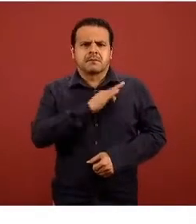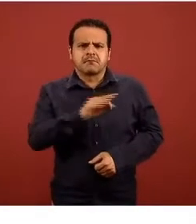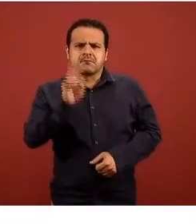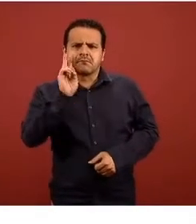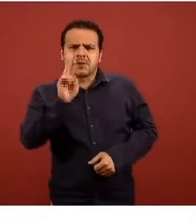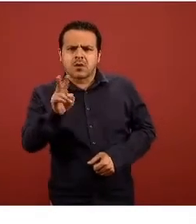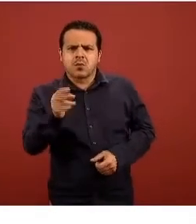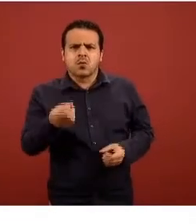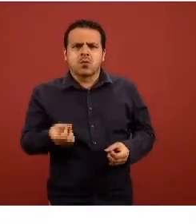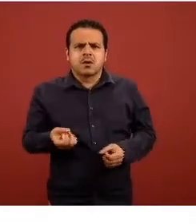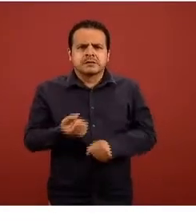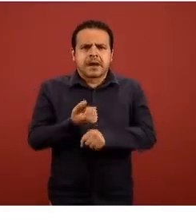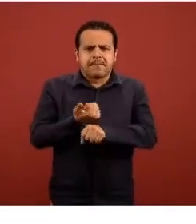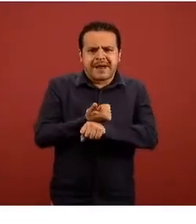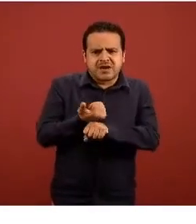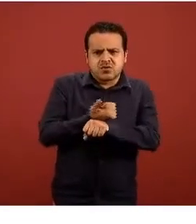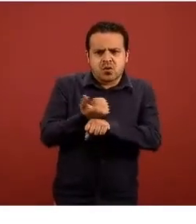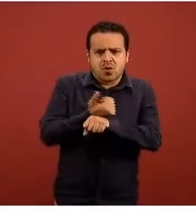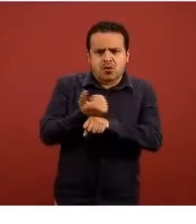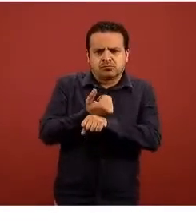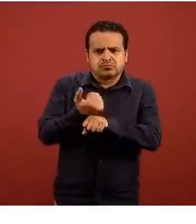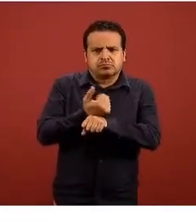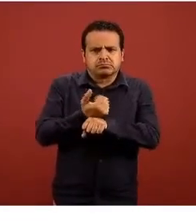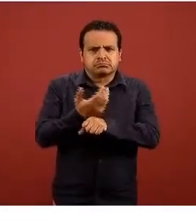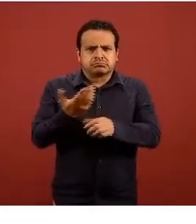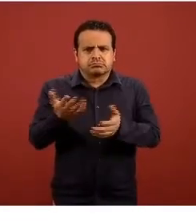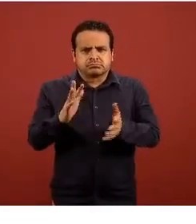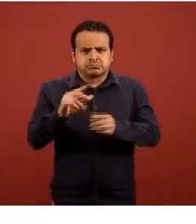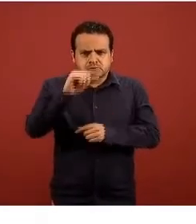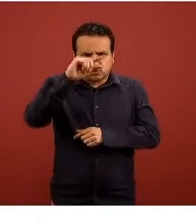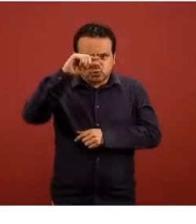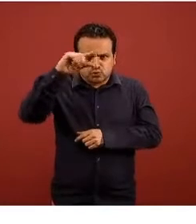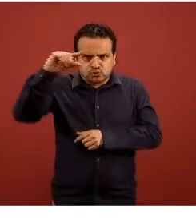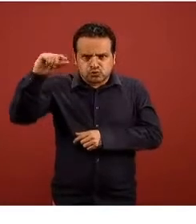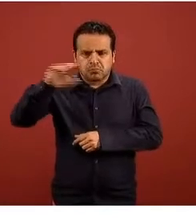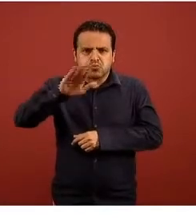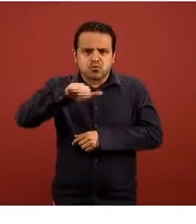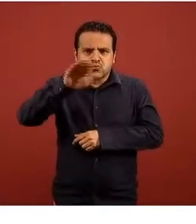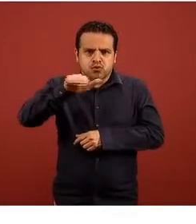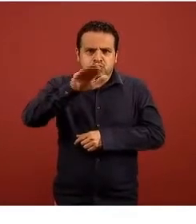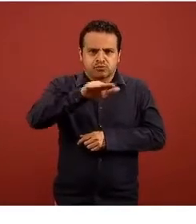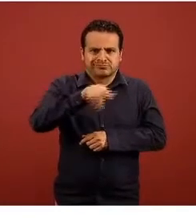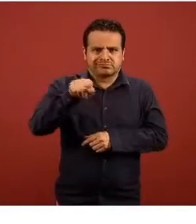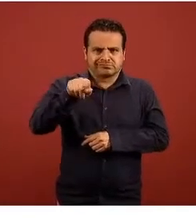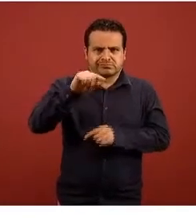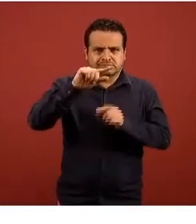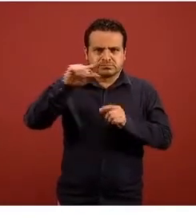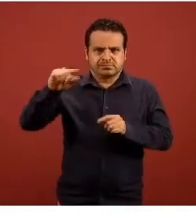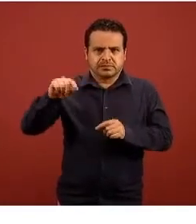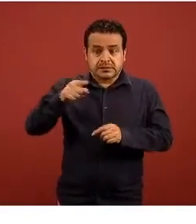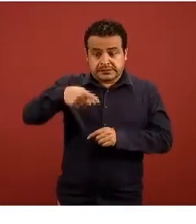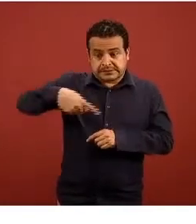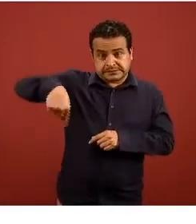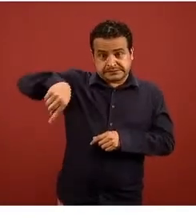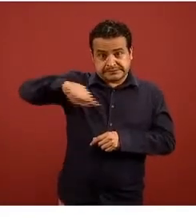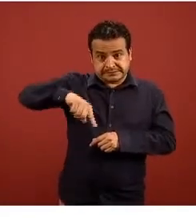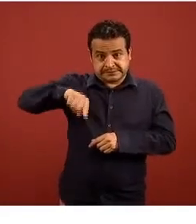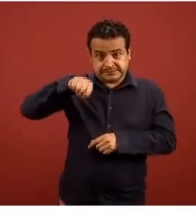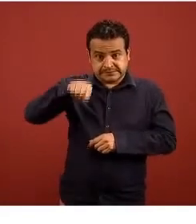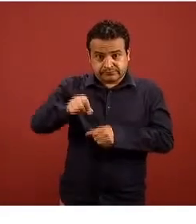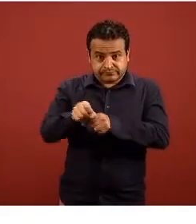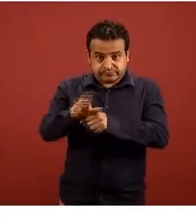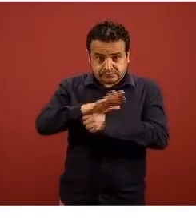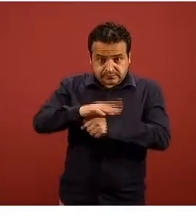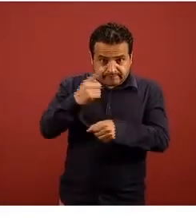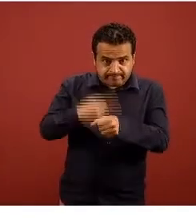es esa proporción o esa fracción de defunciones que en este momento todavía no tienen un resultado por lo